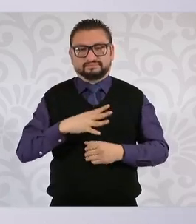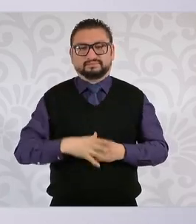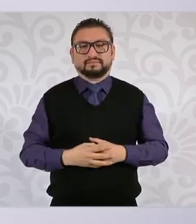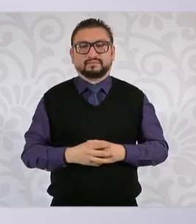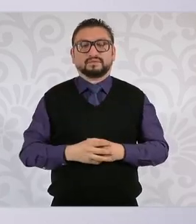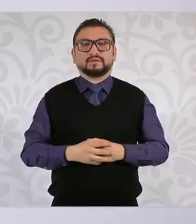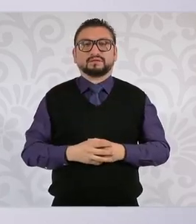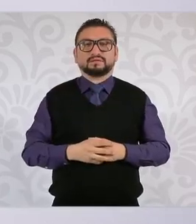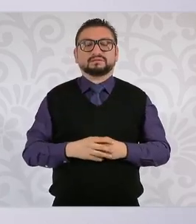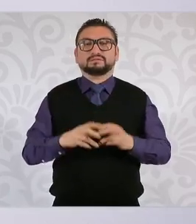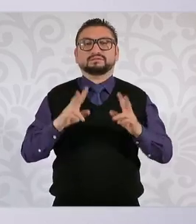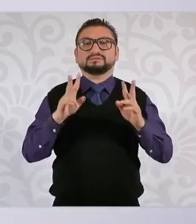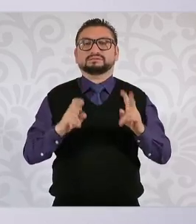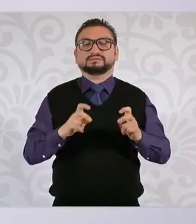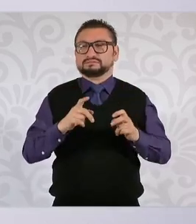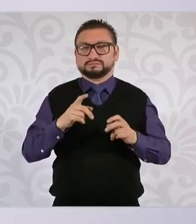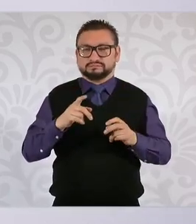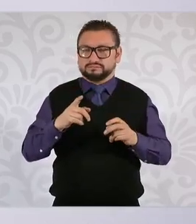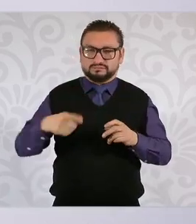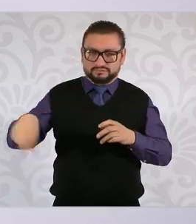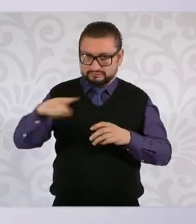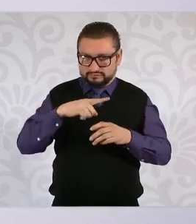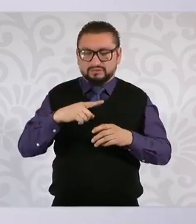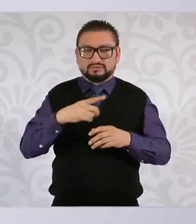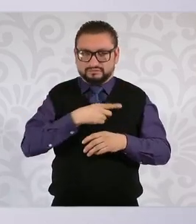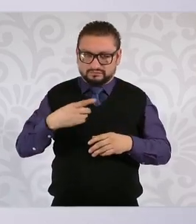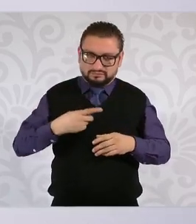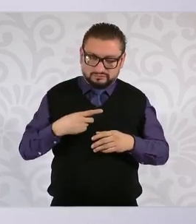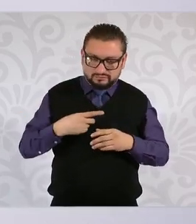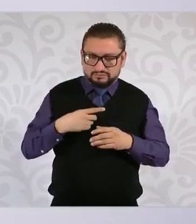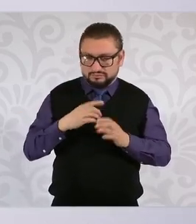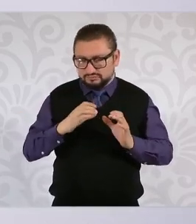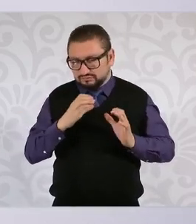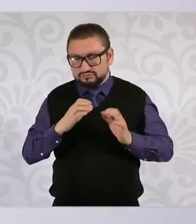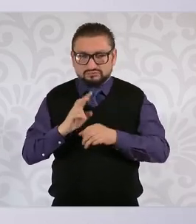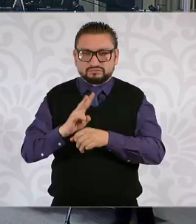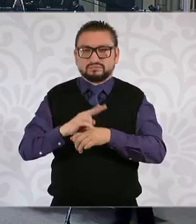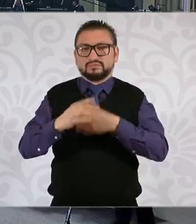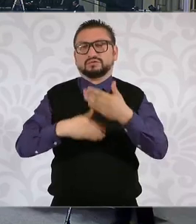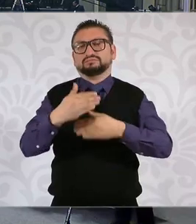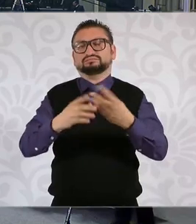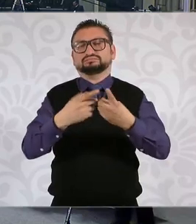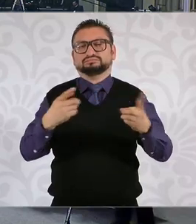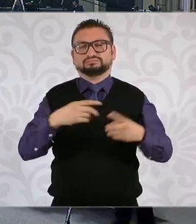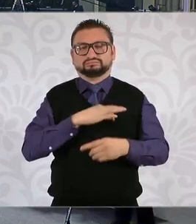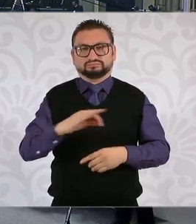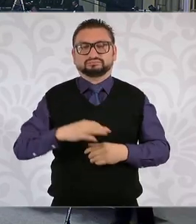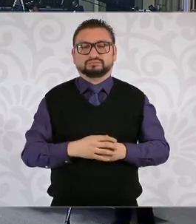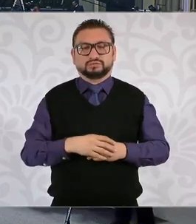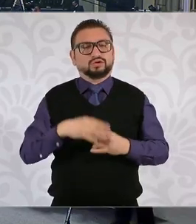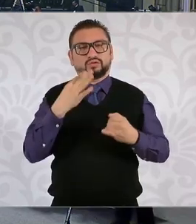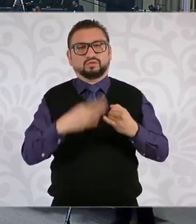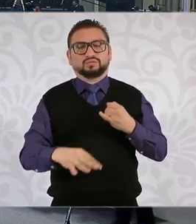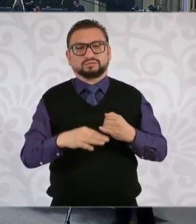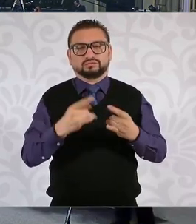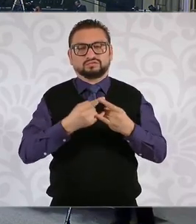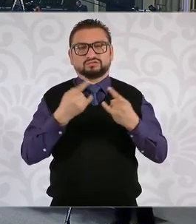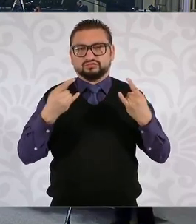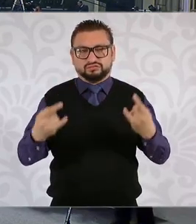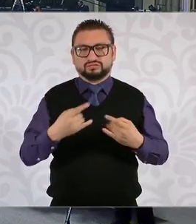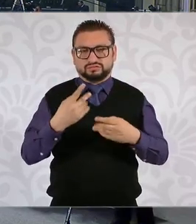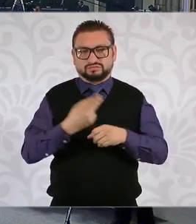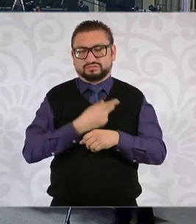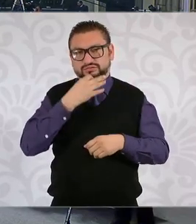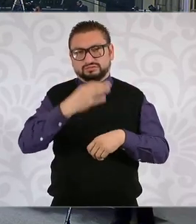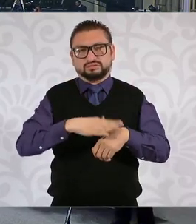que tienen que ellos guardar para poder seguir desarrollando. Y bueno, le mencionaba finalmente el caso, por no dejarlo pasar,